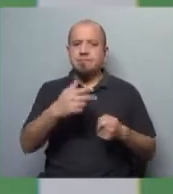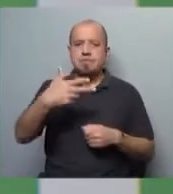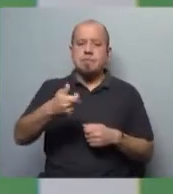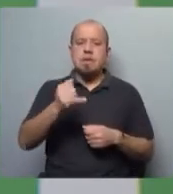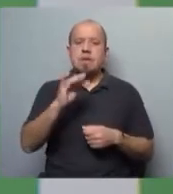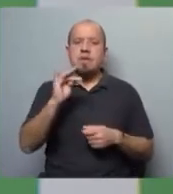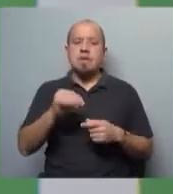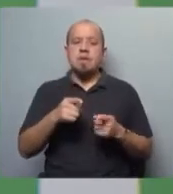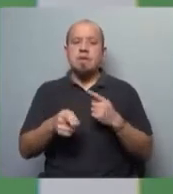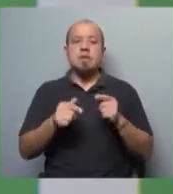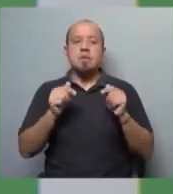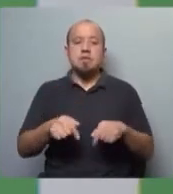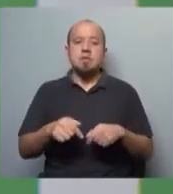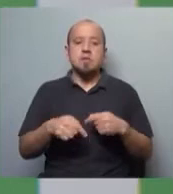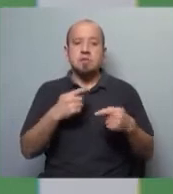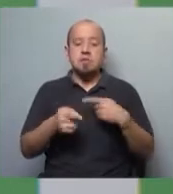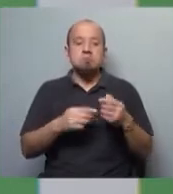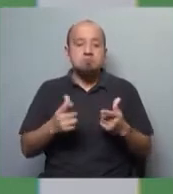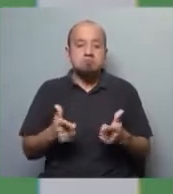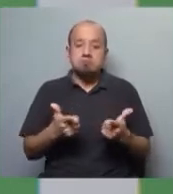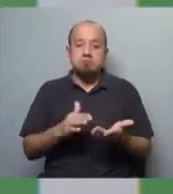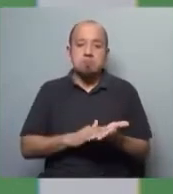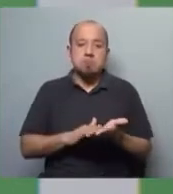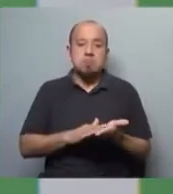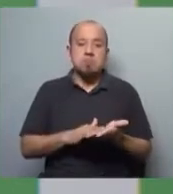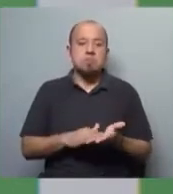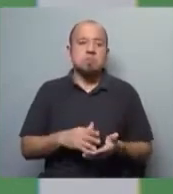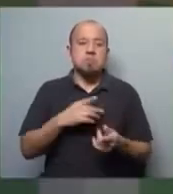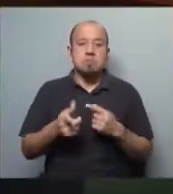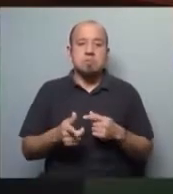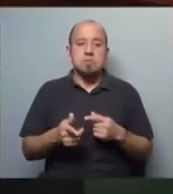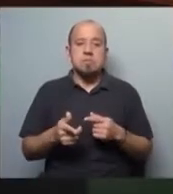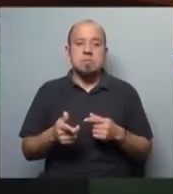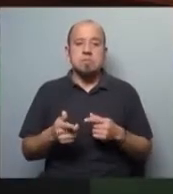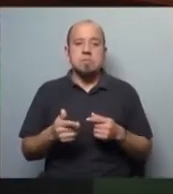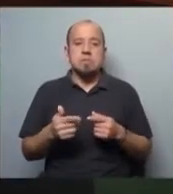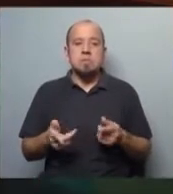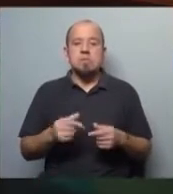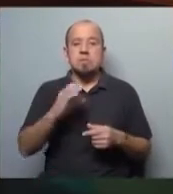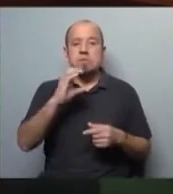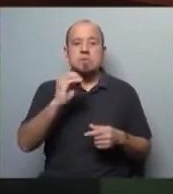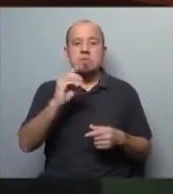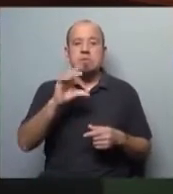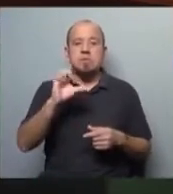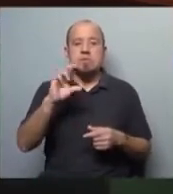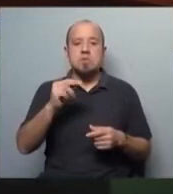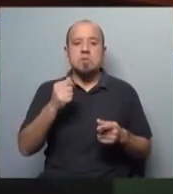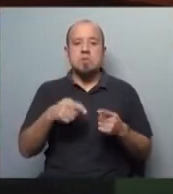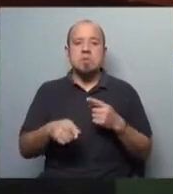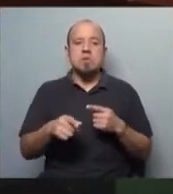y hasta hoy esos crímenes son impunes. además la transmisión del cólera, producto de